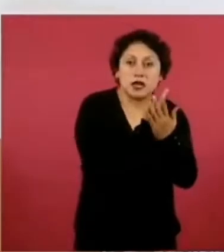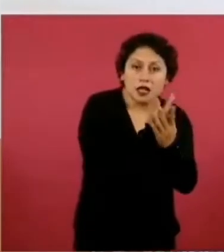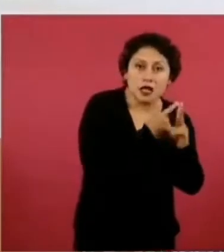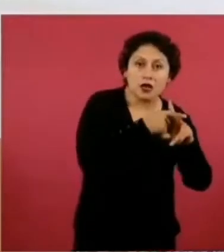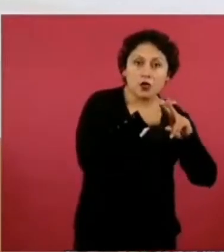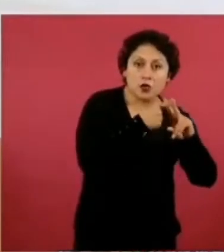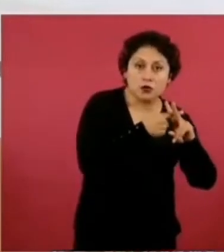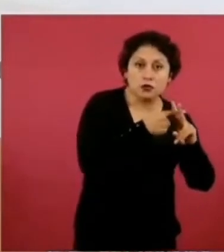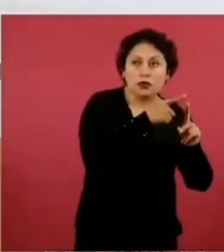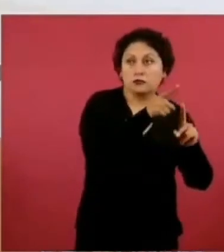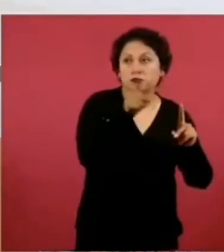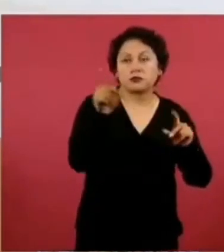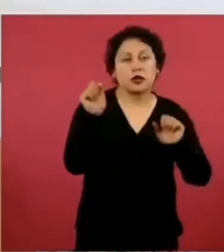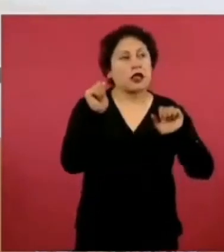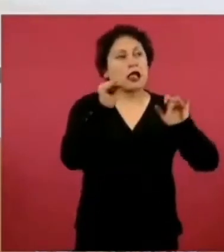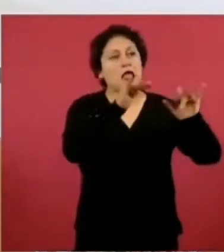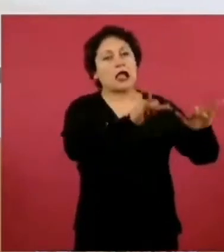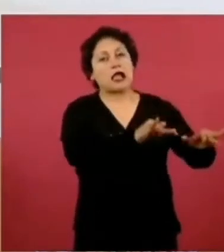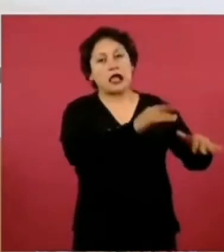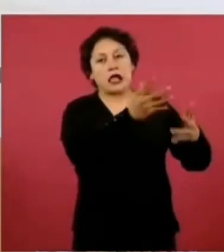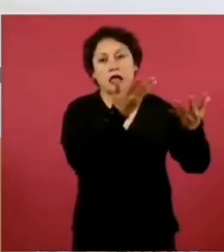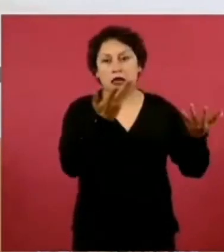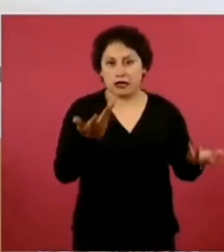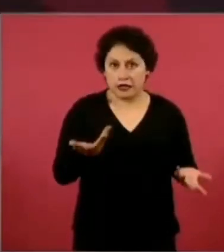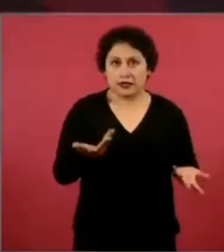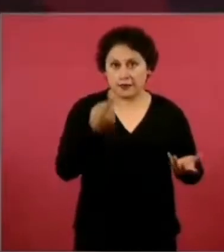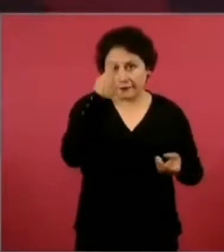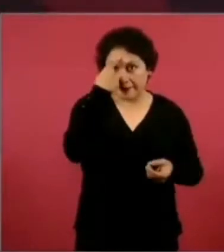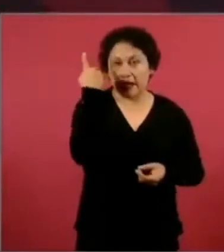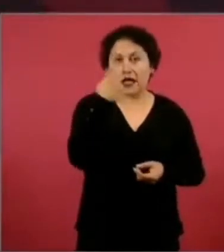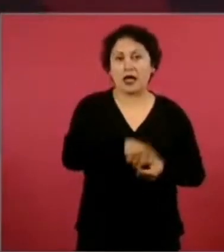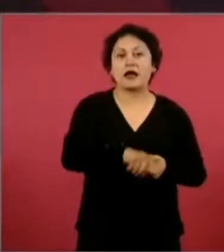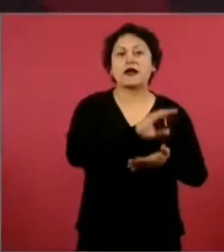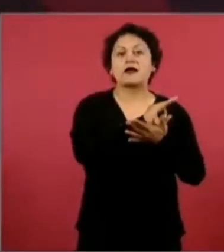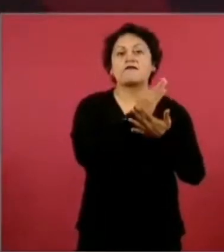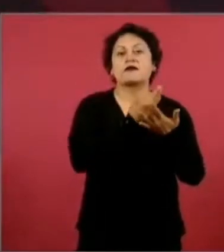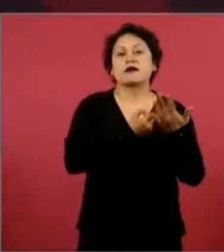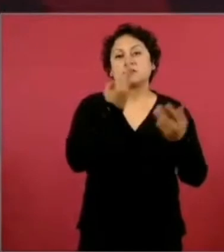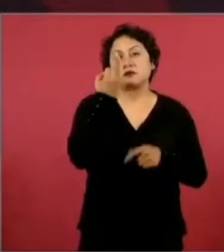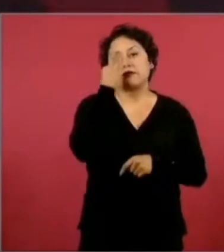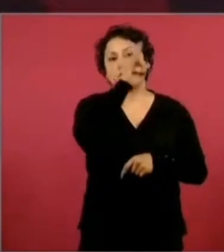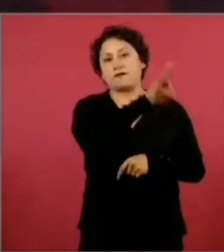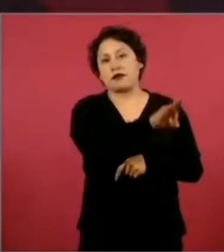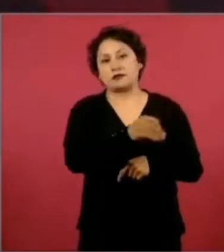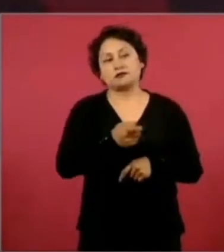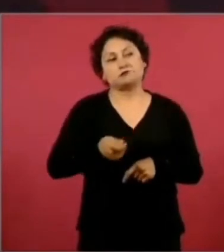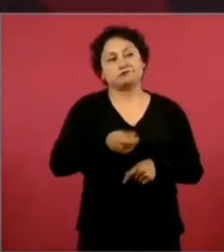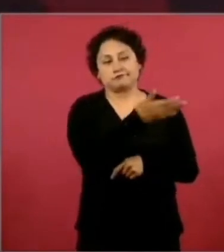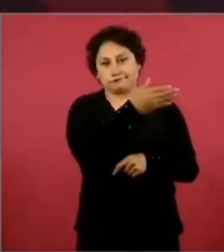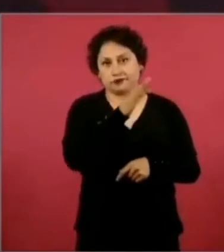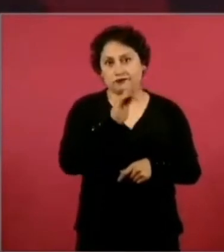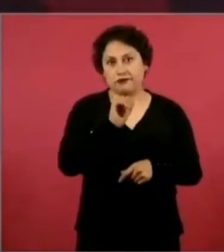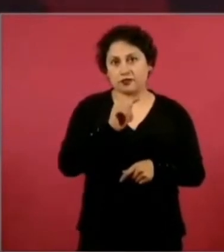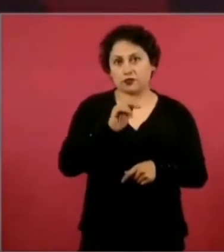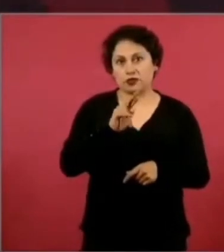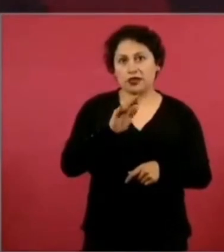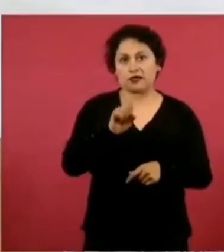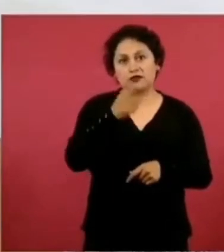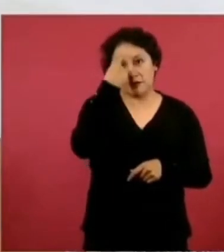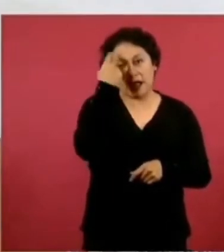entregar estas facturas, llamados factureros, para no pagar impuestos,